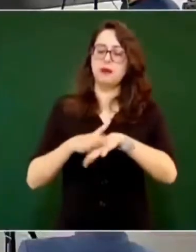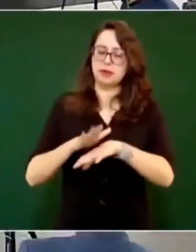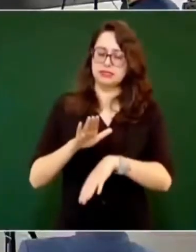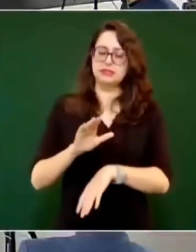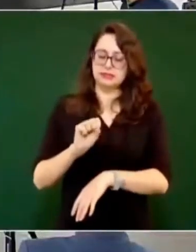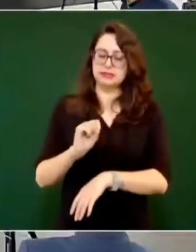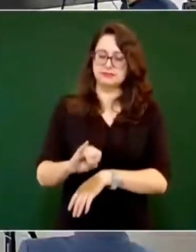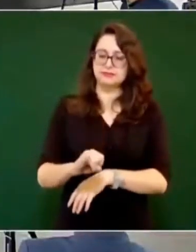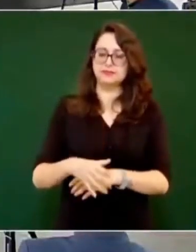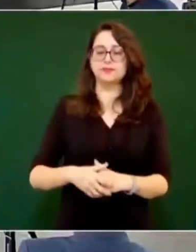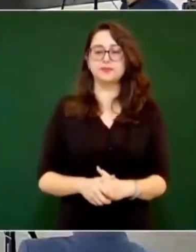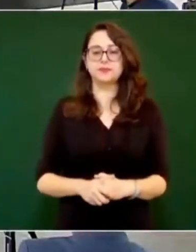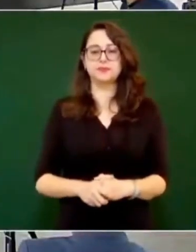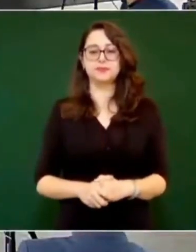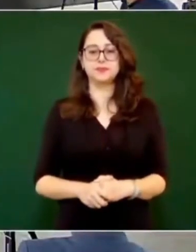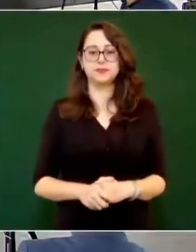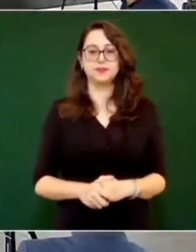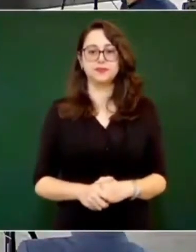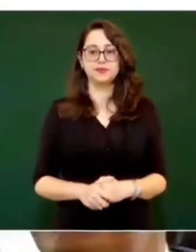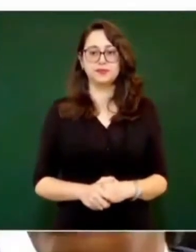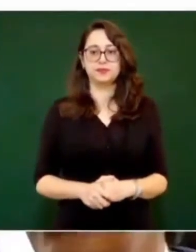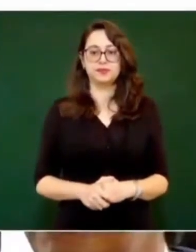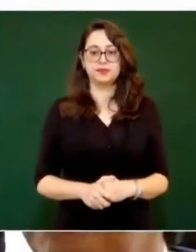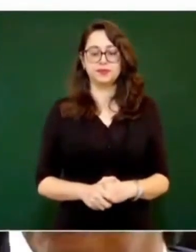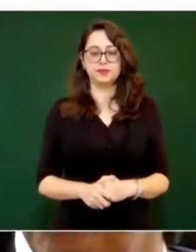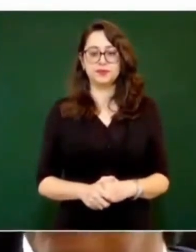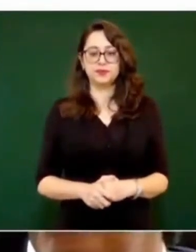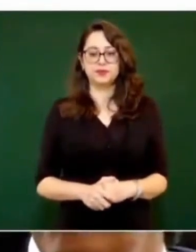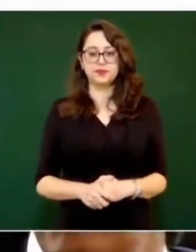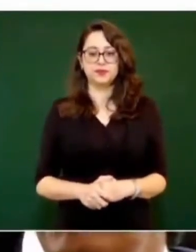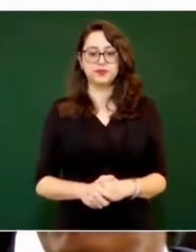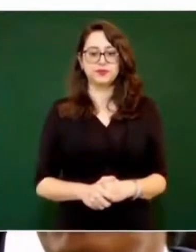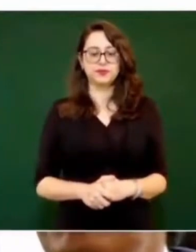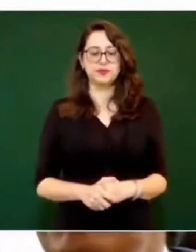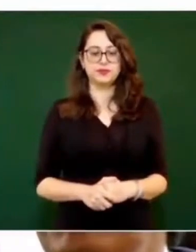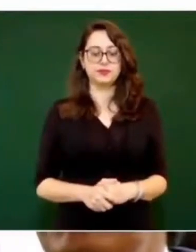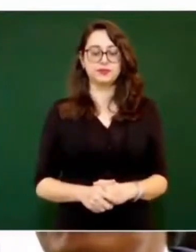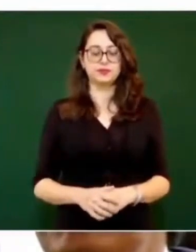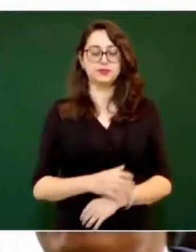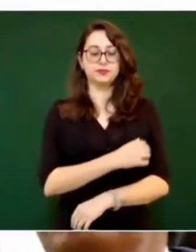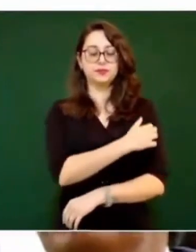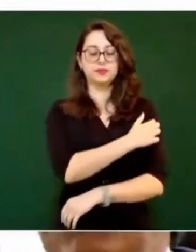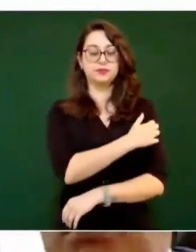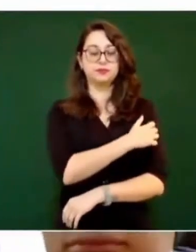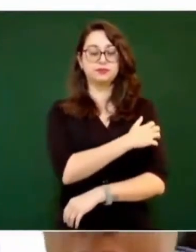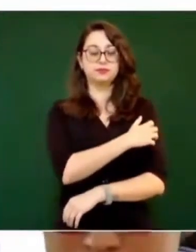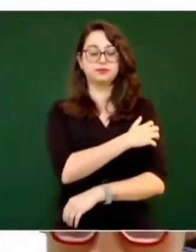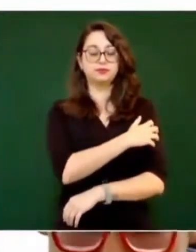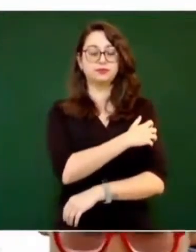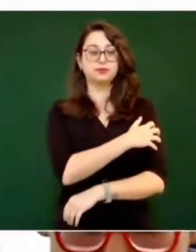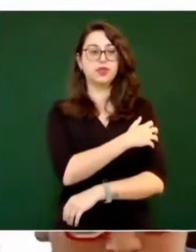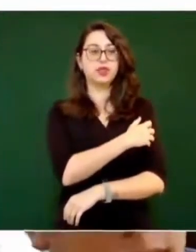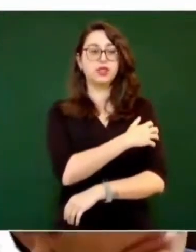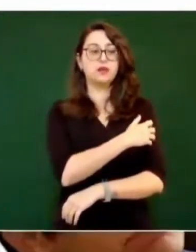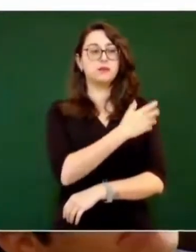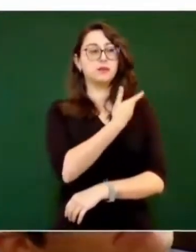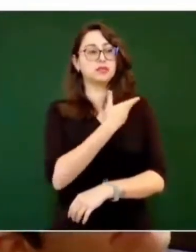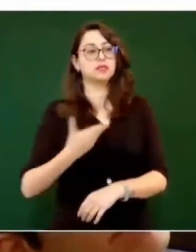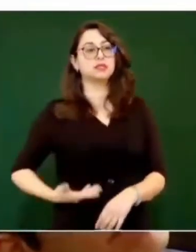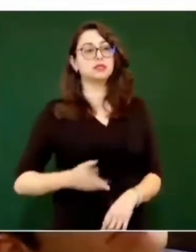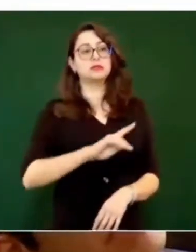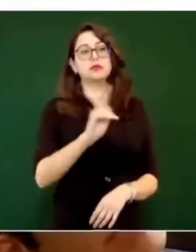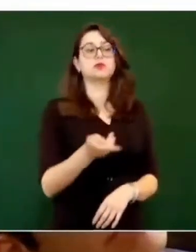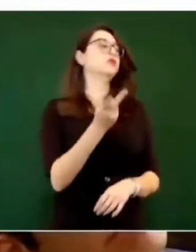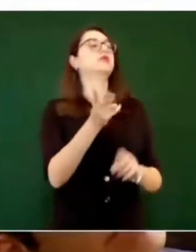Nada más, presidente, si nos pudiera precisar respecto a estas pláticas del tren de pasajeros. Este es el